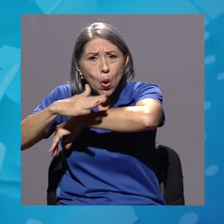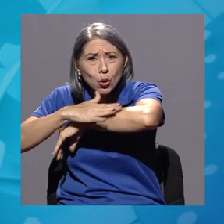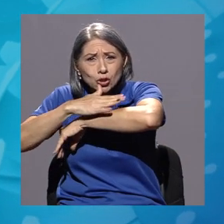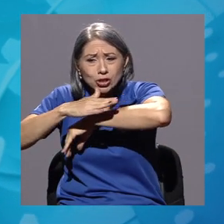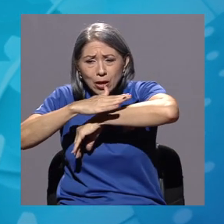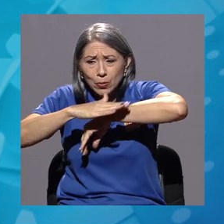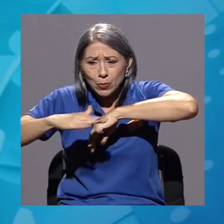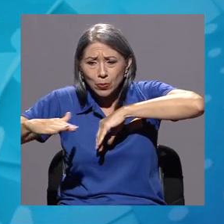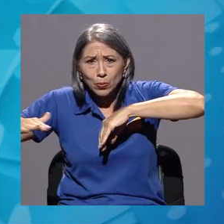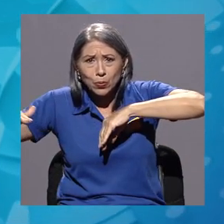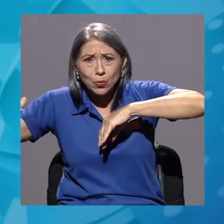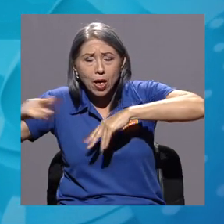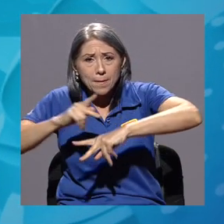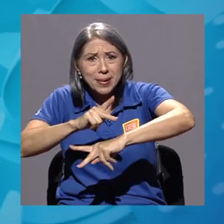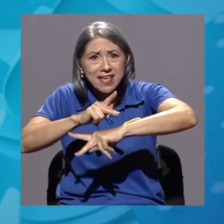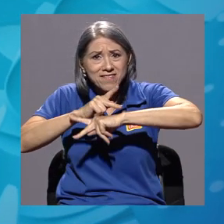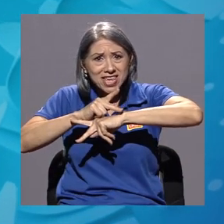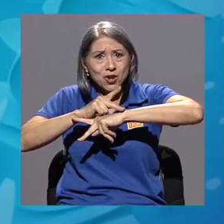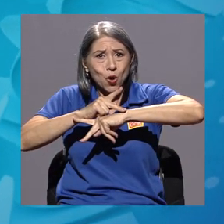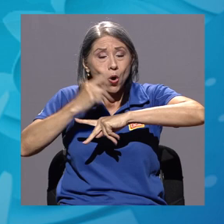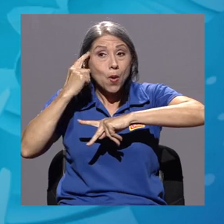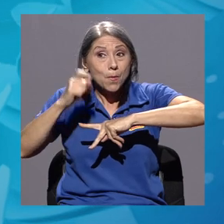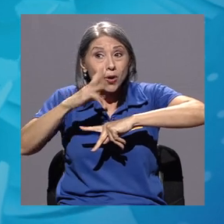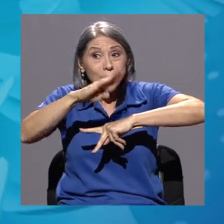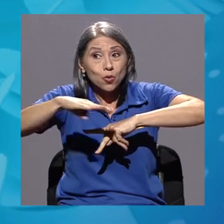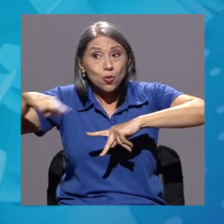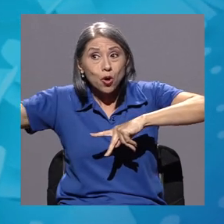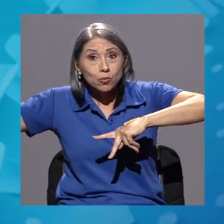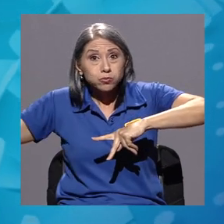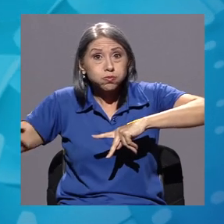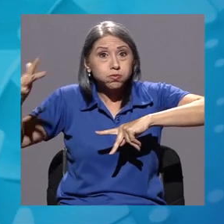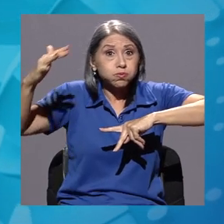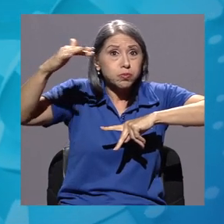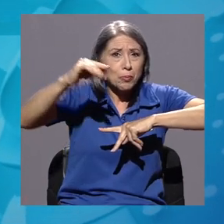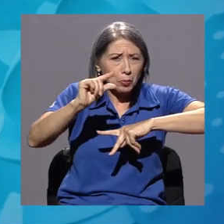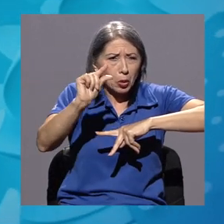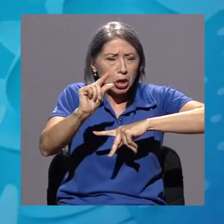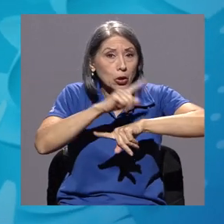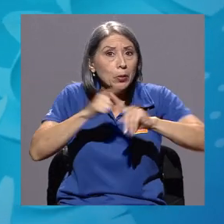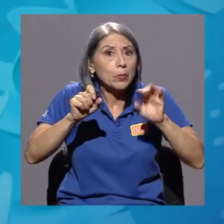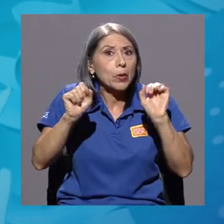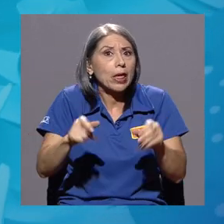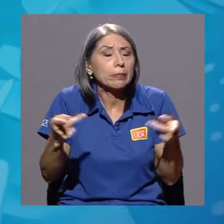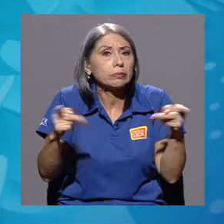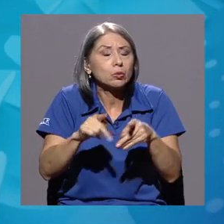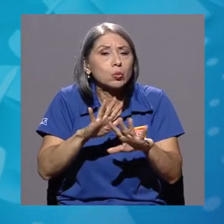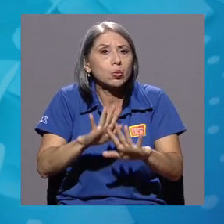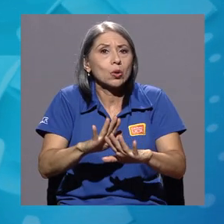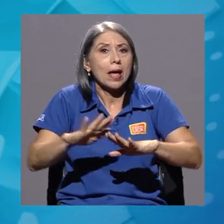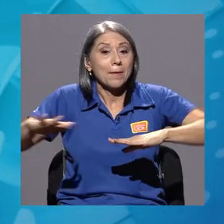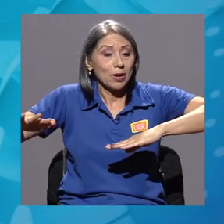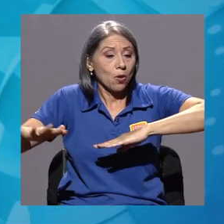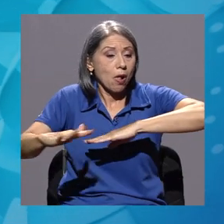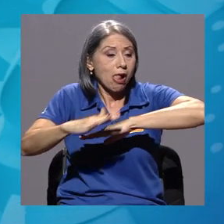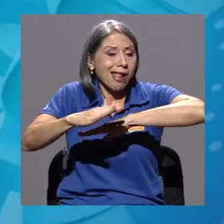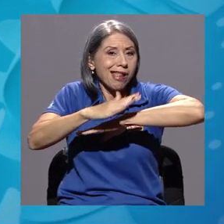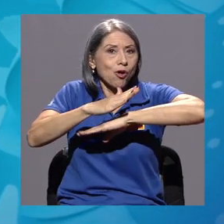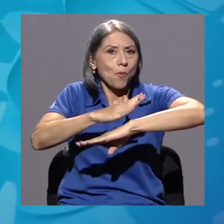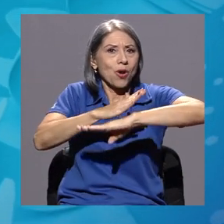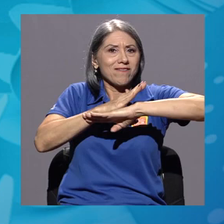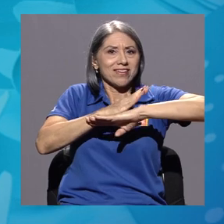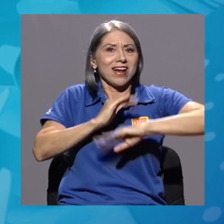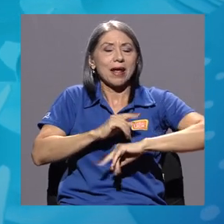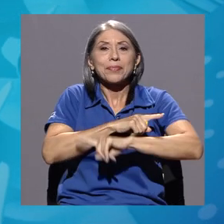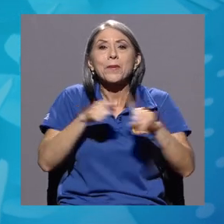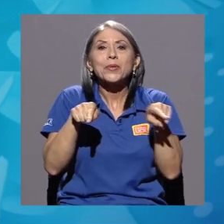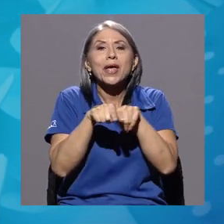los efectos de este tsunami, aunque fue pequeño, pudo haber tenido unas consecuencias importantes. Se dio como una barrera. Por un